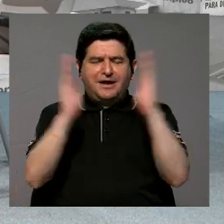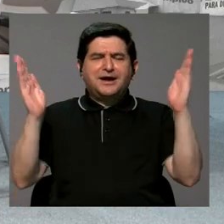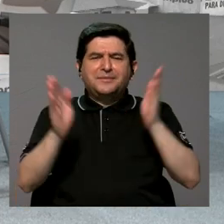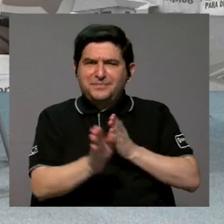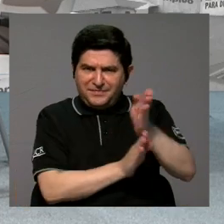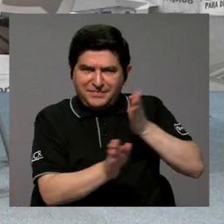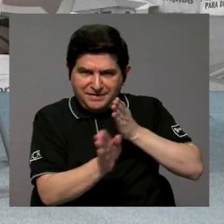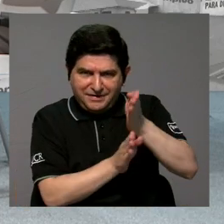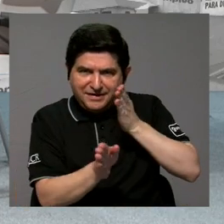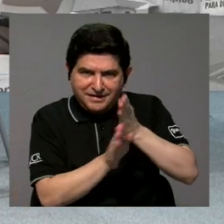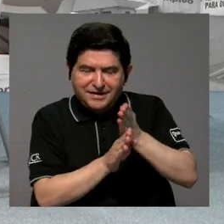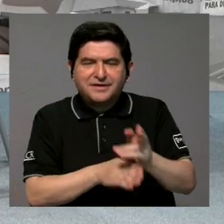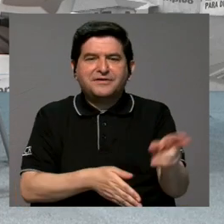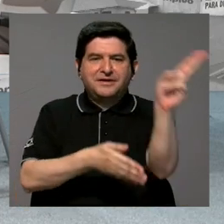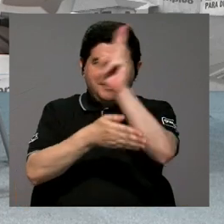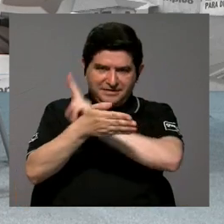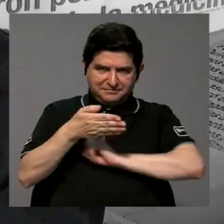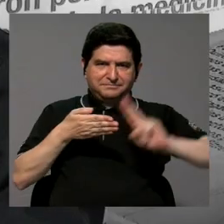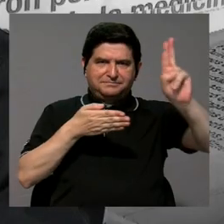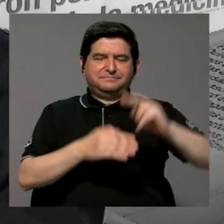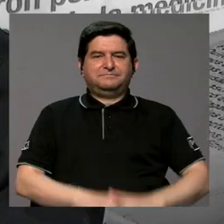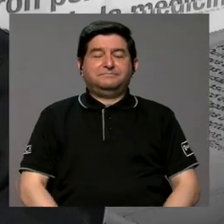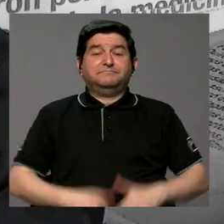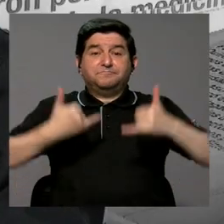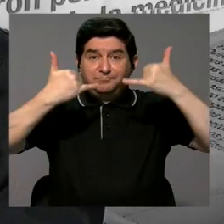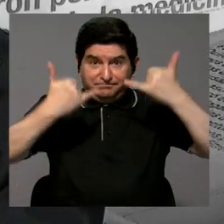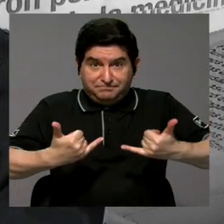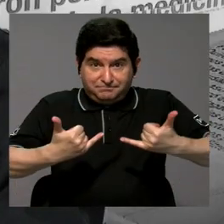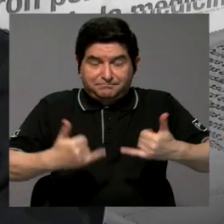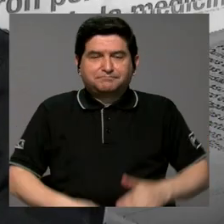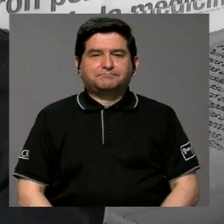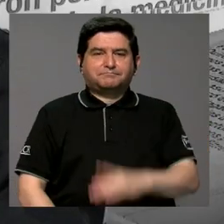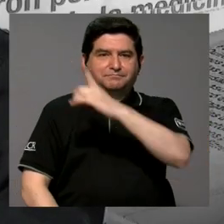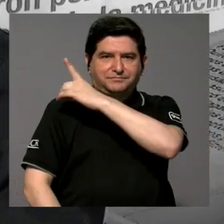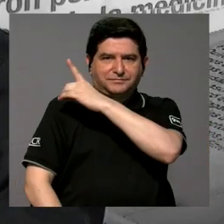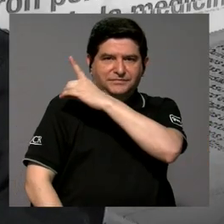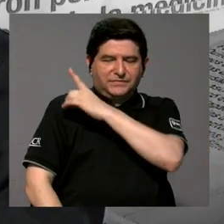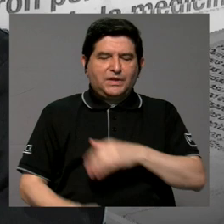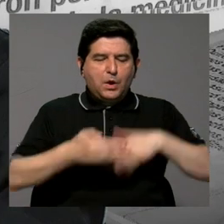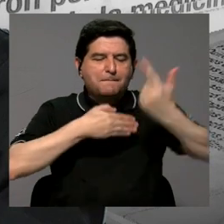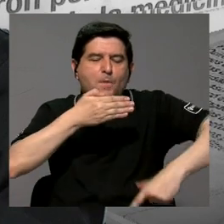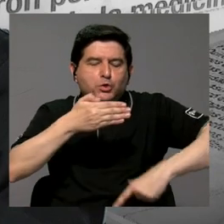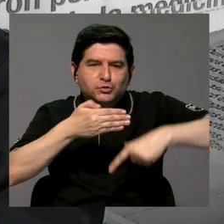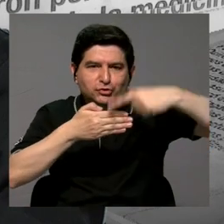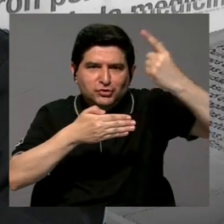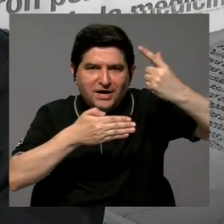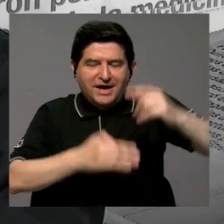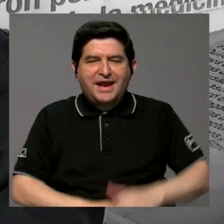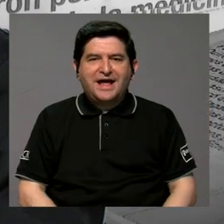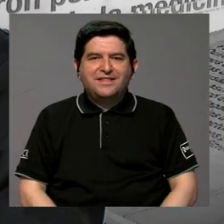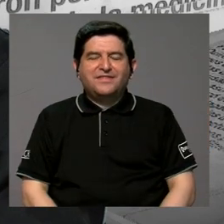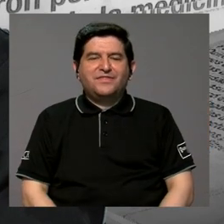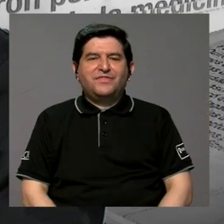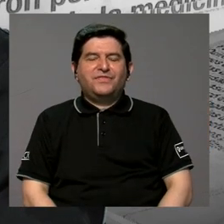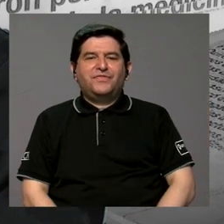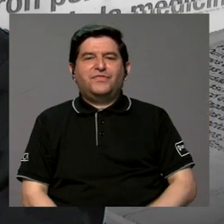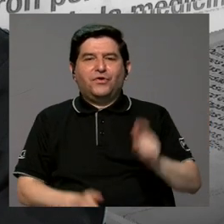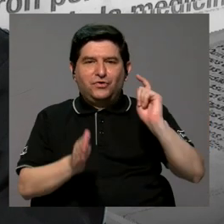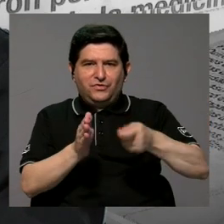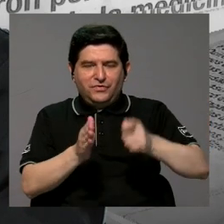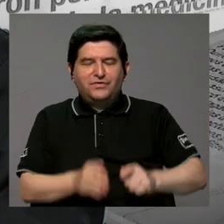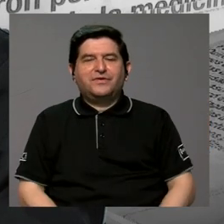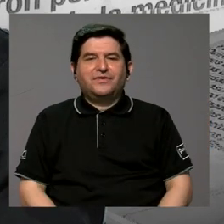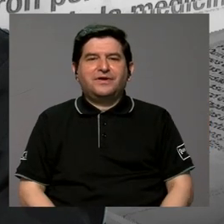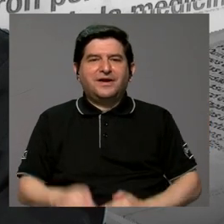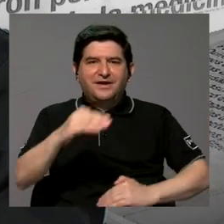trayectoria en la universidad y actualmente es el director del posgrado de Derecho de la Facultad